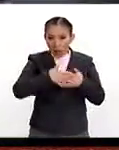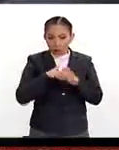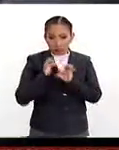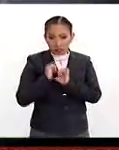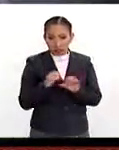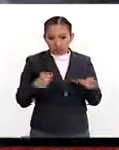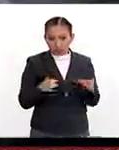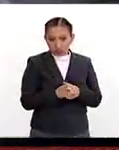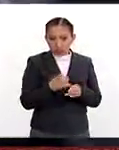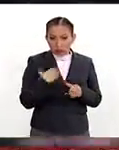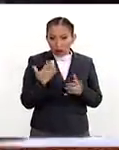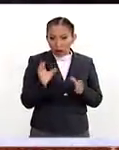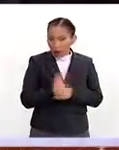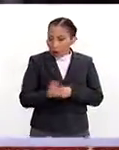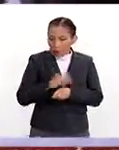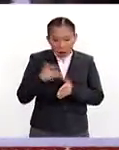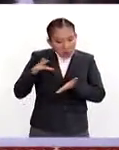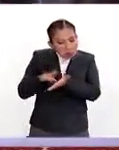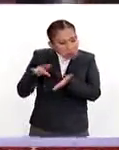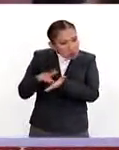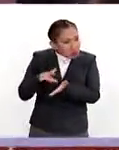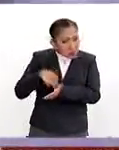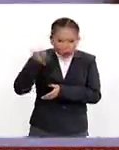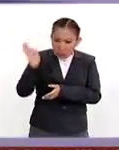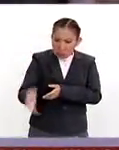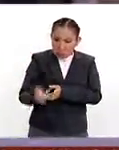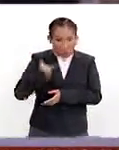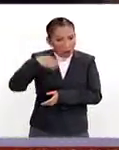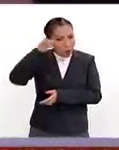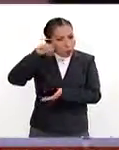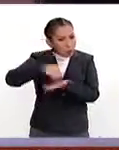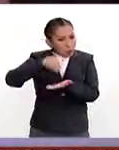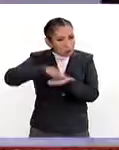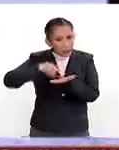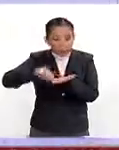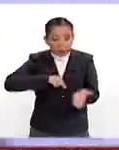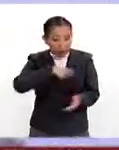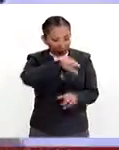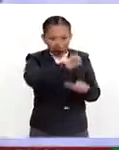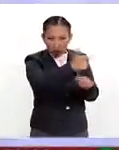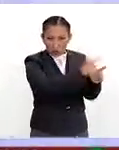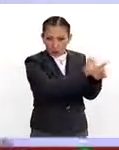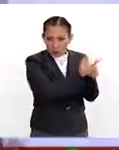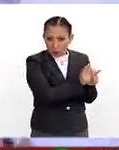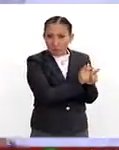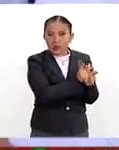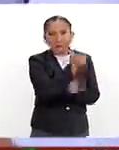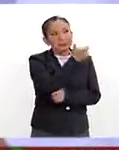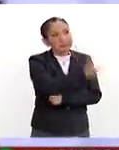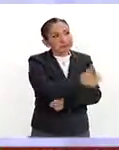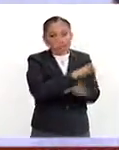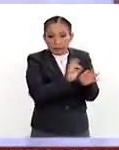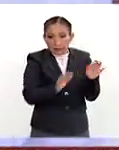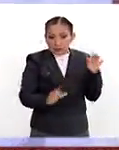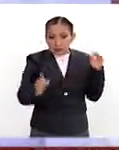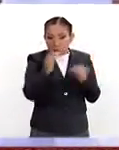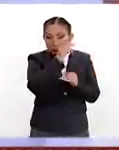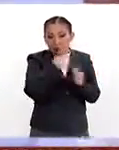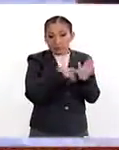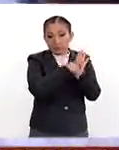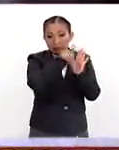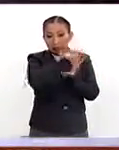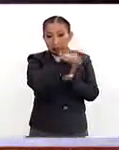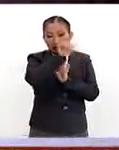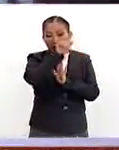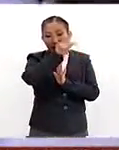colombiano respalda totalmente el acuerdo. El grupo económico más importante en el departamento